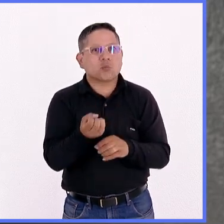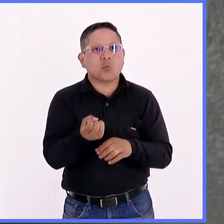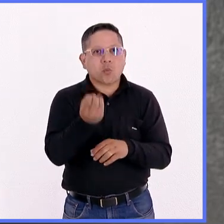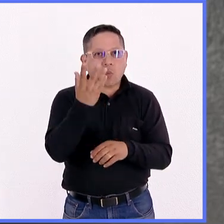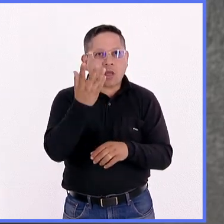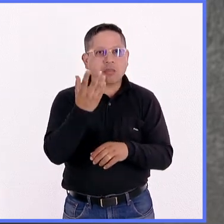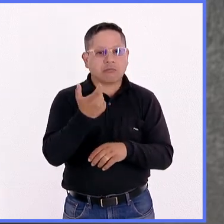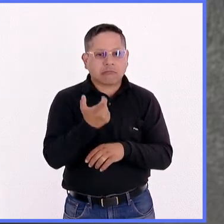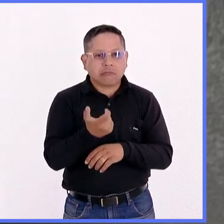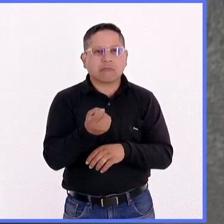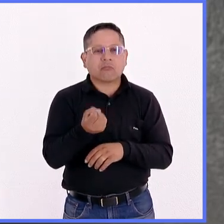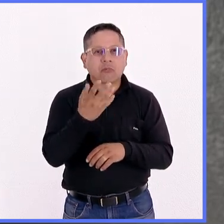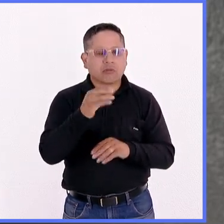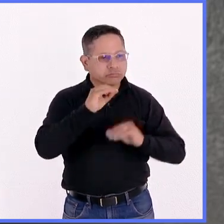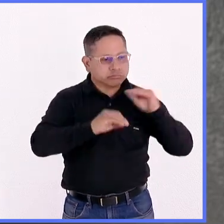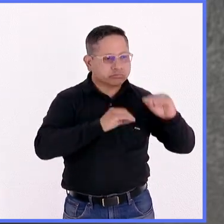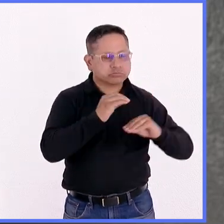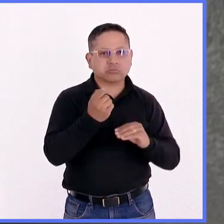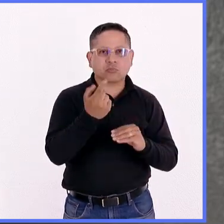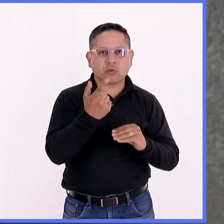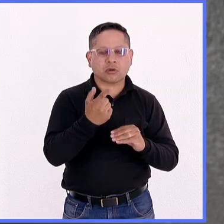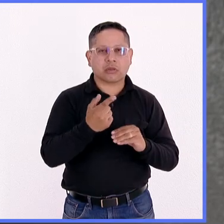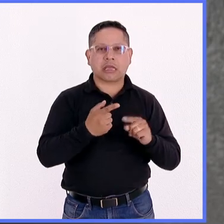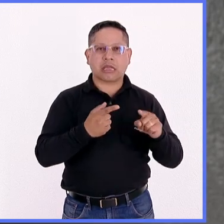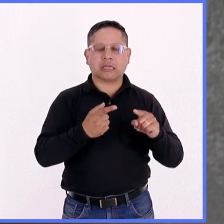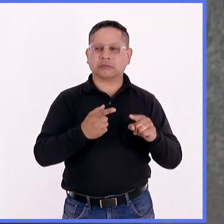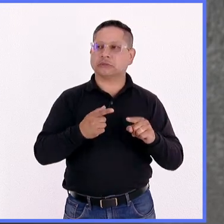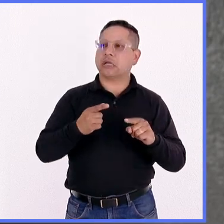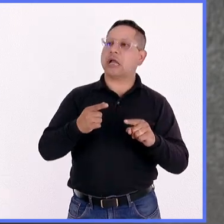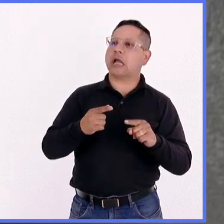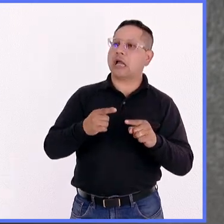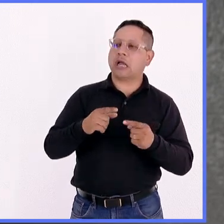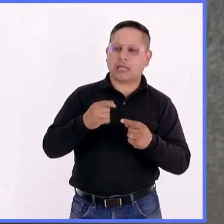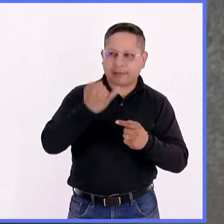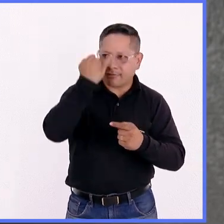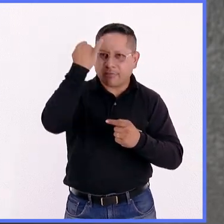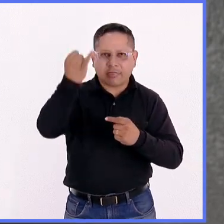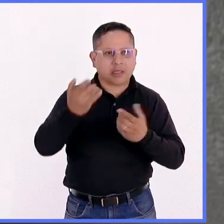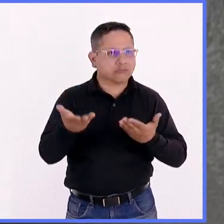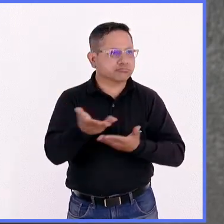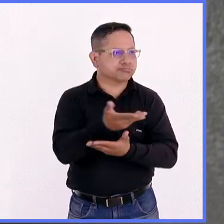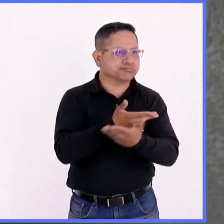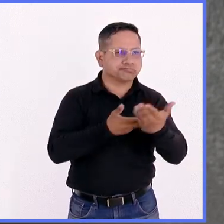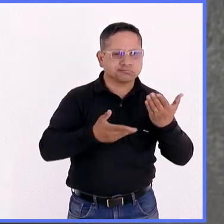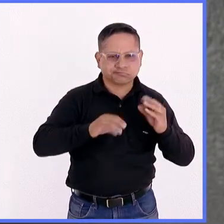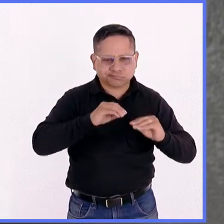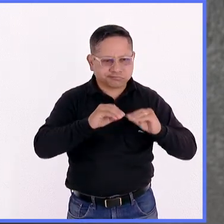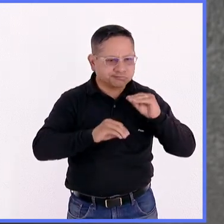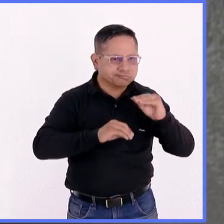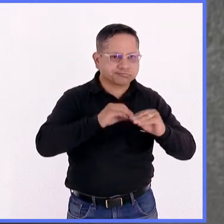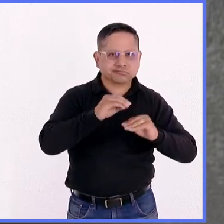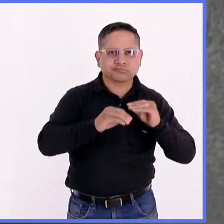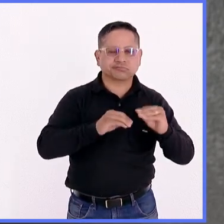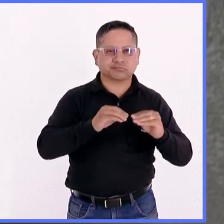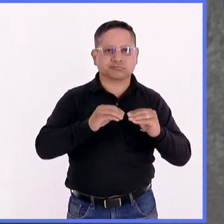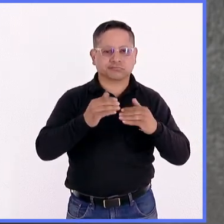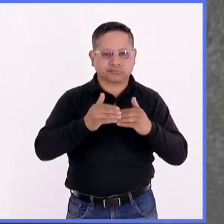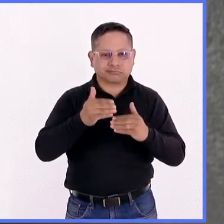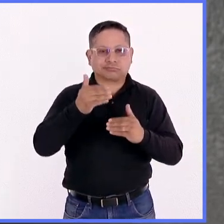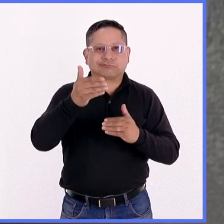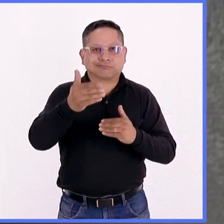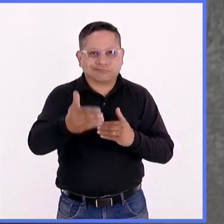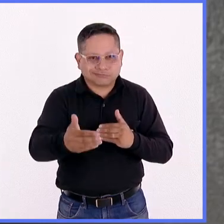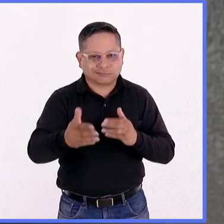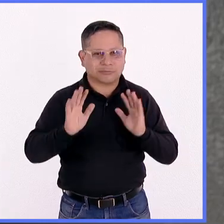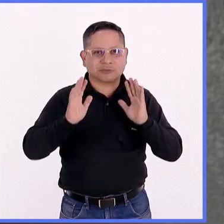por ejemplo, en la etapa de conceptual, desarrollan todo el concepto, en la de preliminar hacen los primeros cálculos, en la de